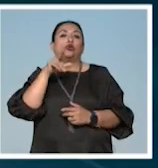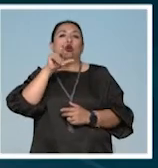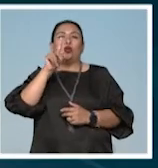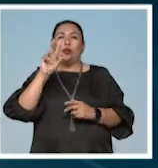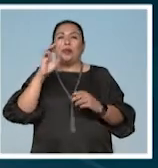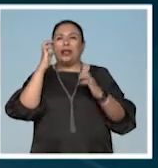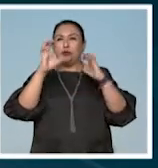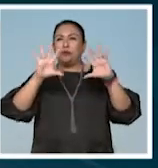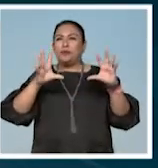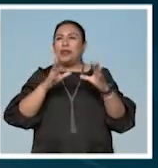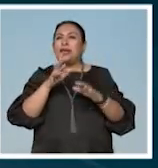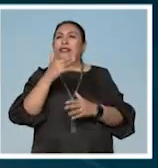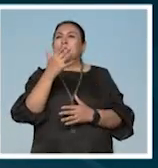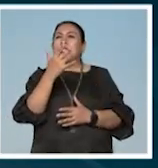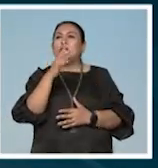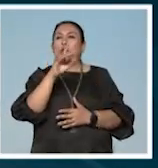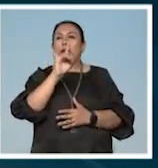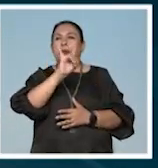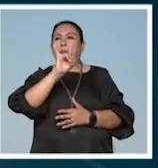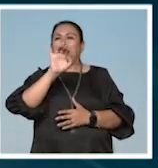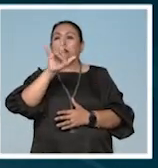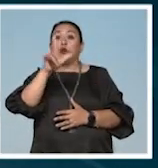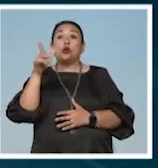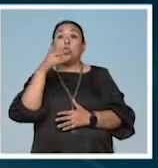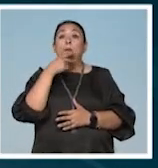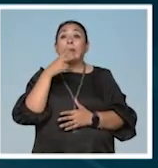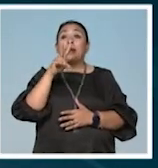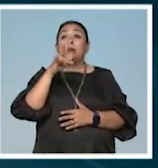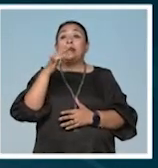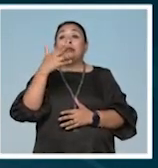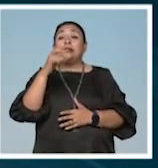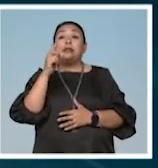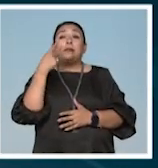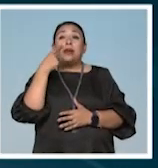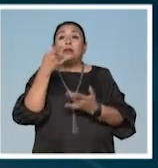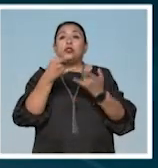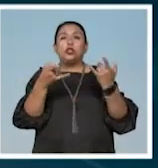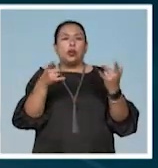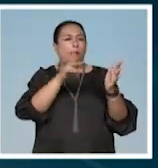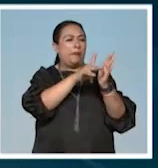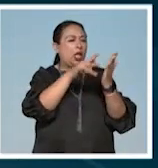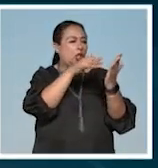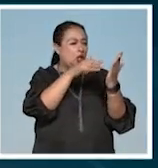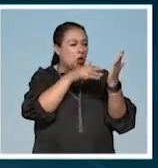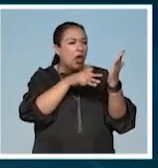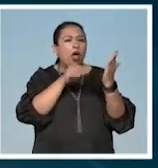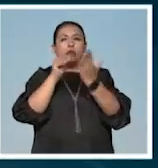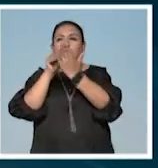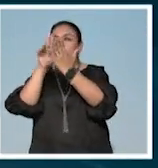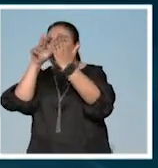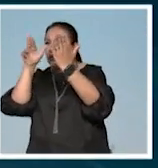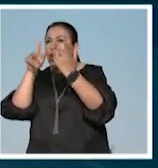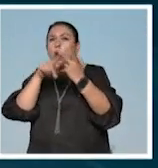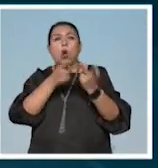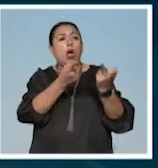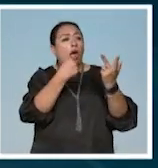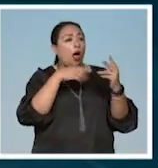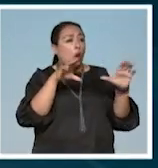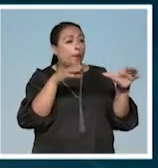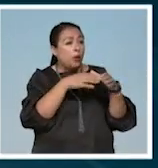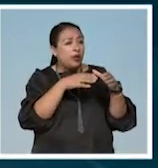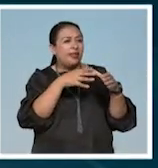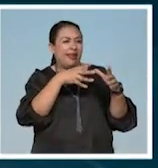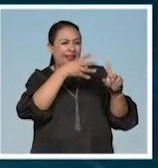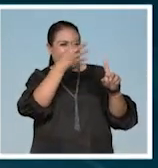50 exvotos y un cuadro en donde Vilchis plasma las historias que leen los periódicos o que le cuentan la propia comunidad